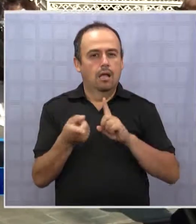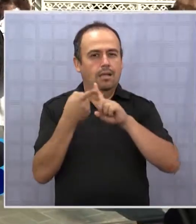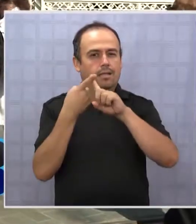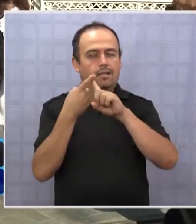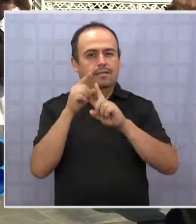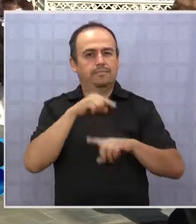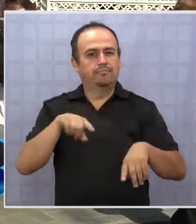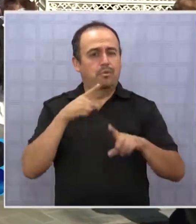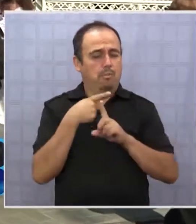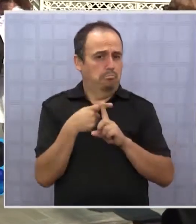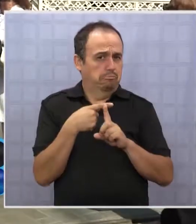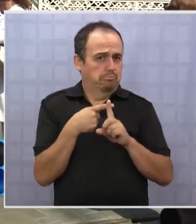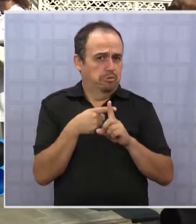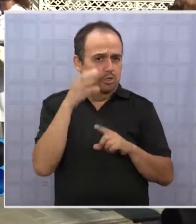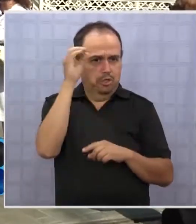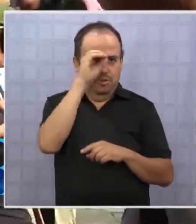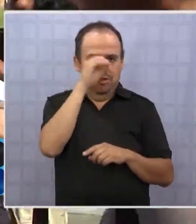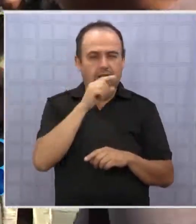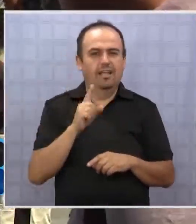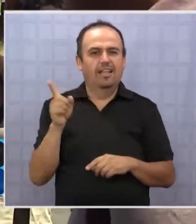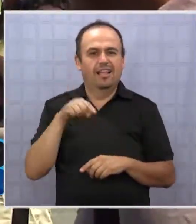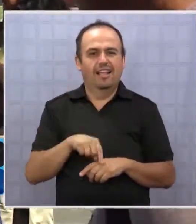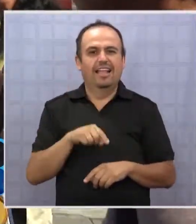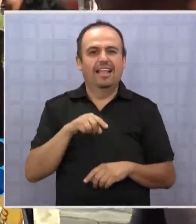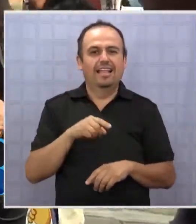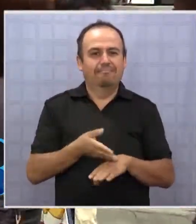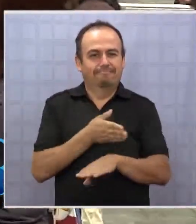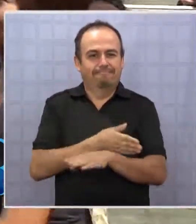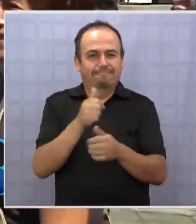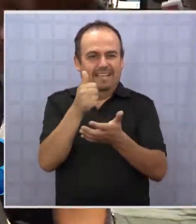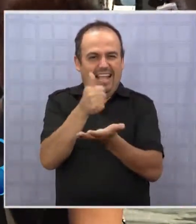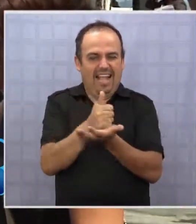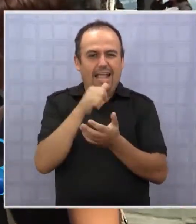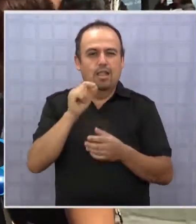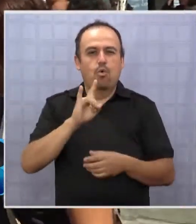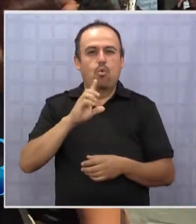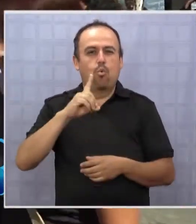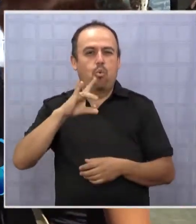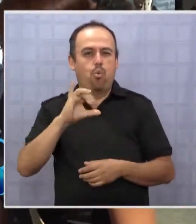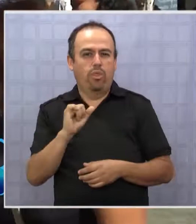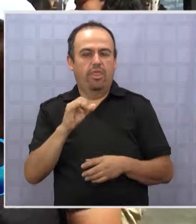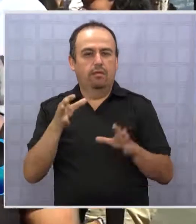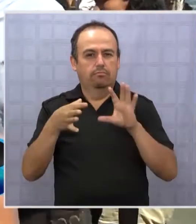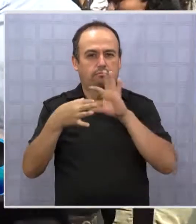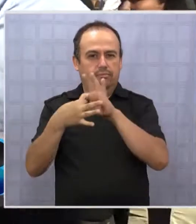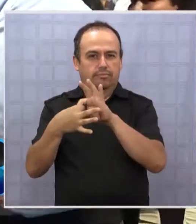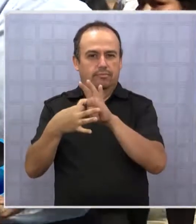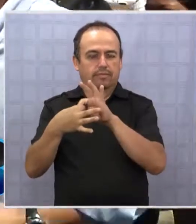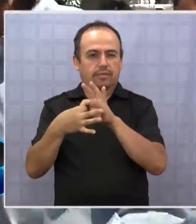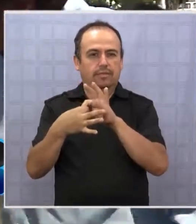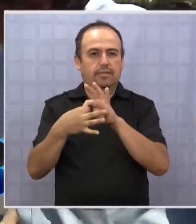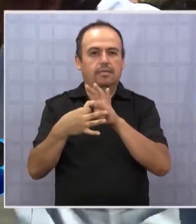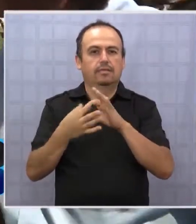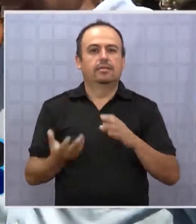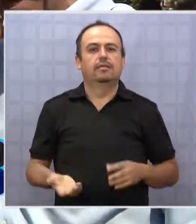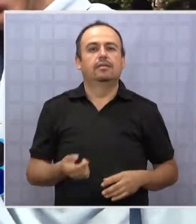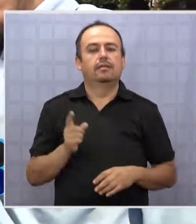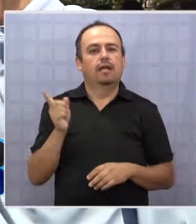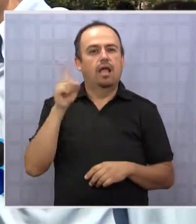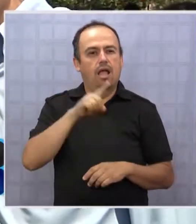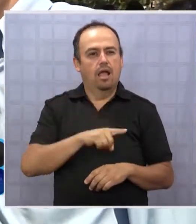Encuentros que califica de muy positivos, sostuvo en Iquique el precandidato de la UDI a las primarias de la coalición oficialista.